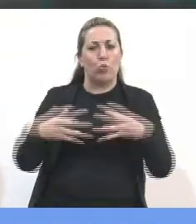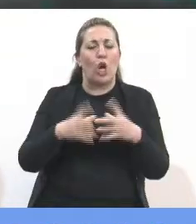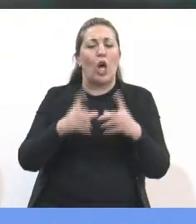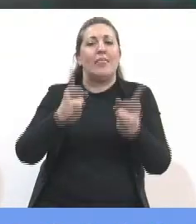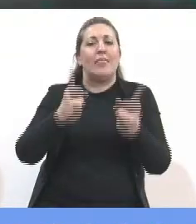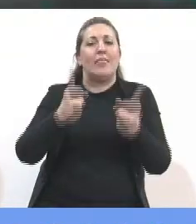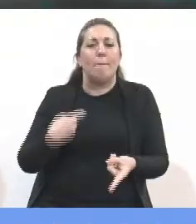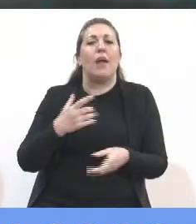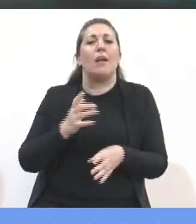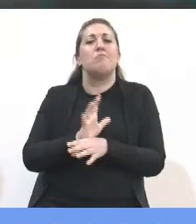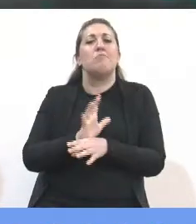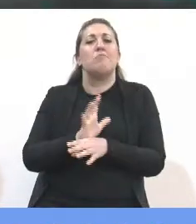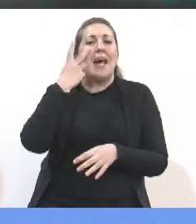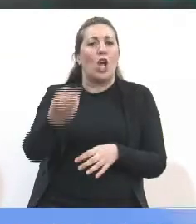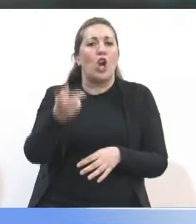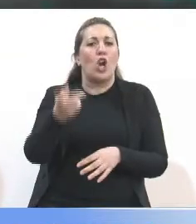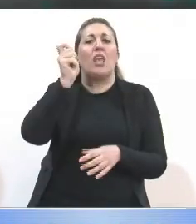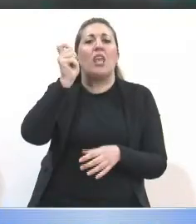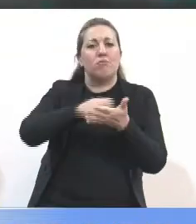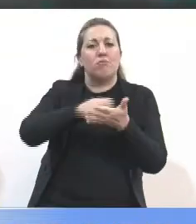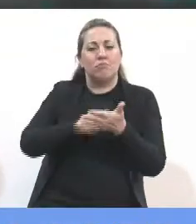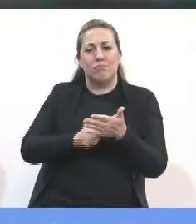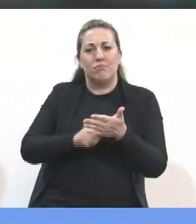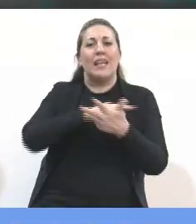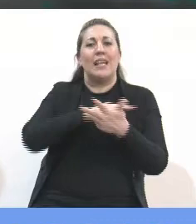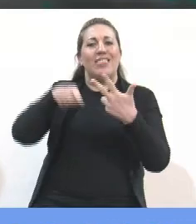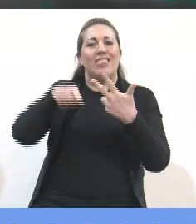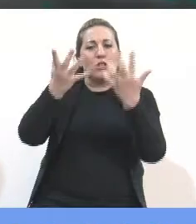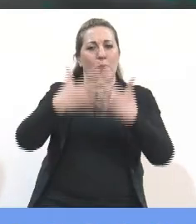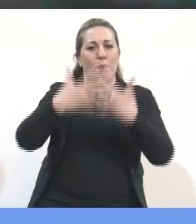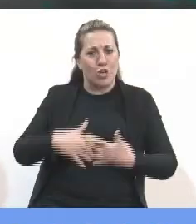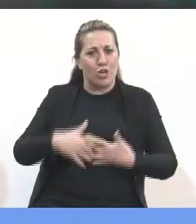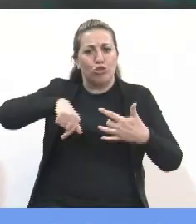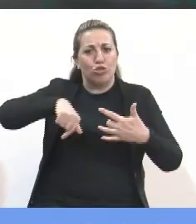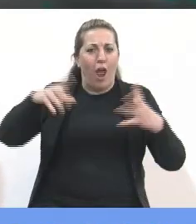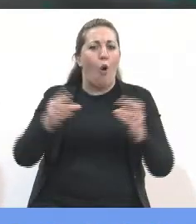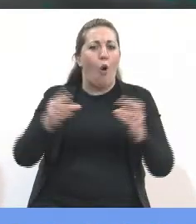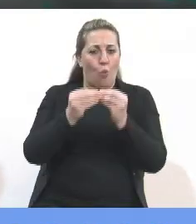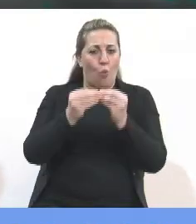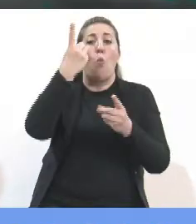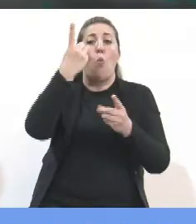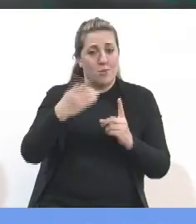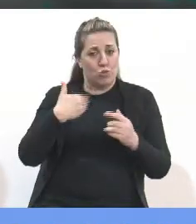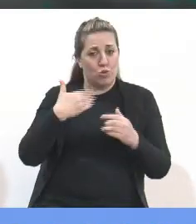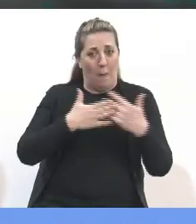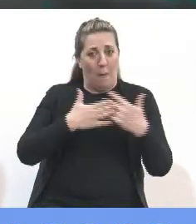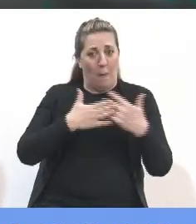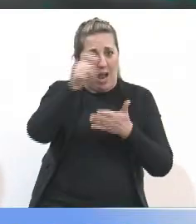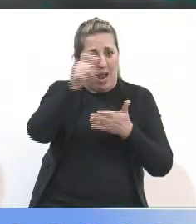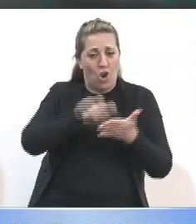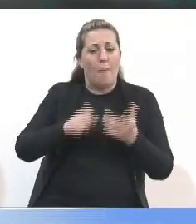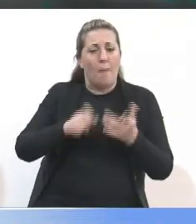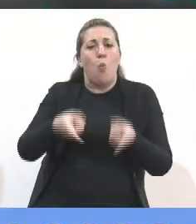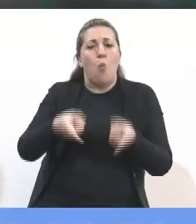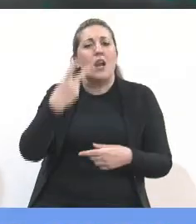reconocer a los autores de los tres proyectos. Hoy estamos unificando tres proyectos, uno es de mi autoría, pero quiero reconocer la